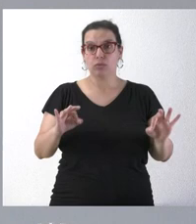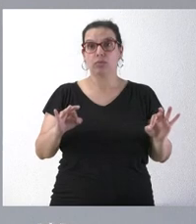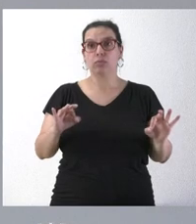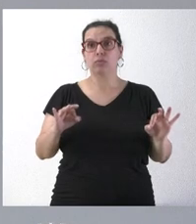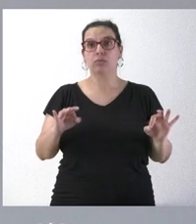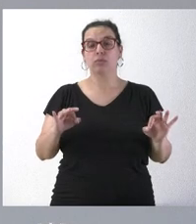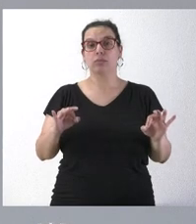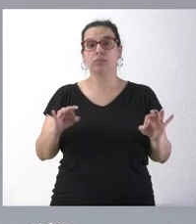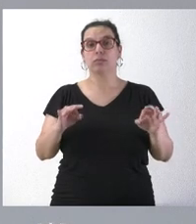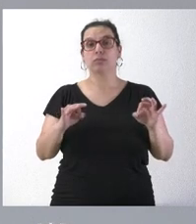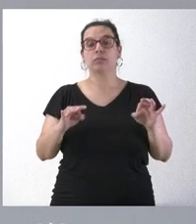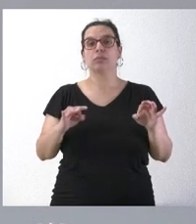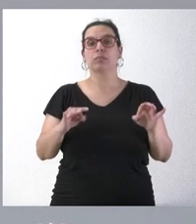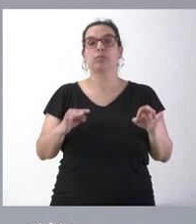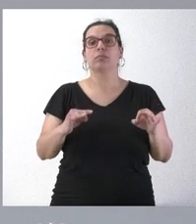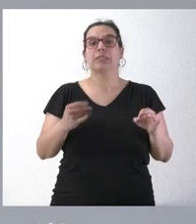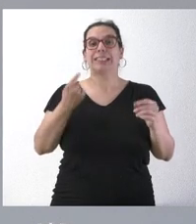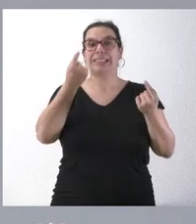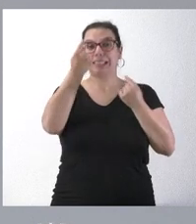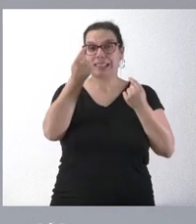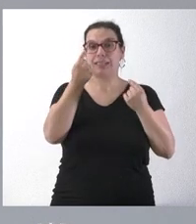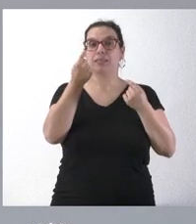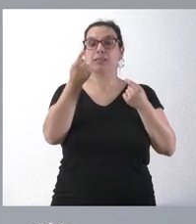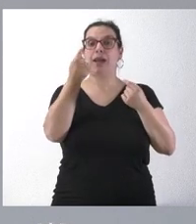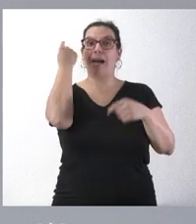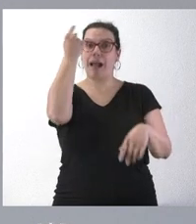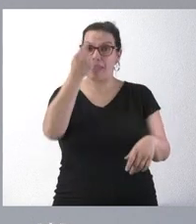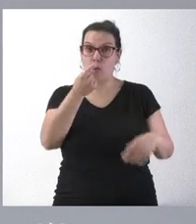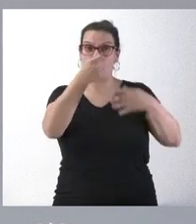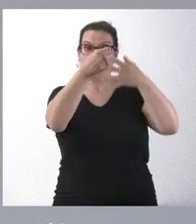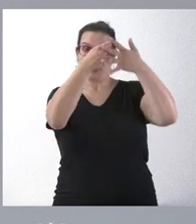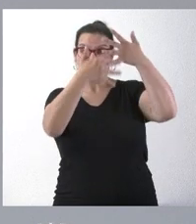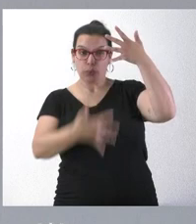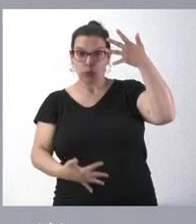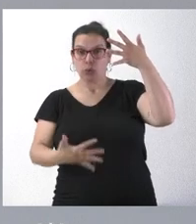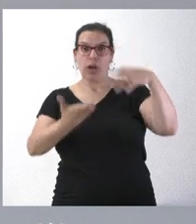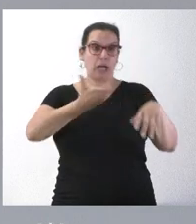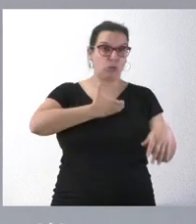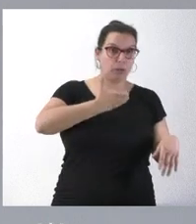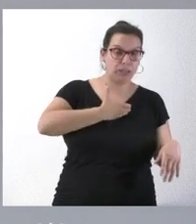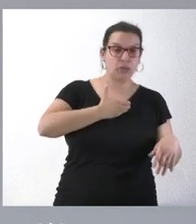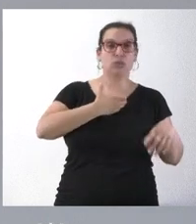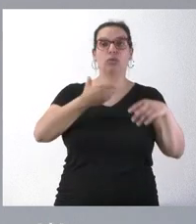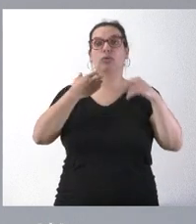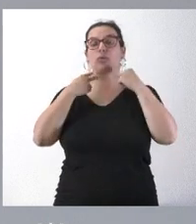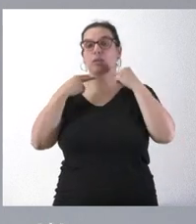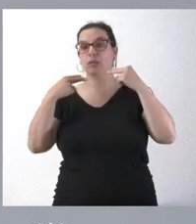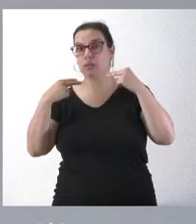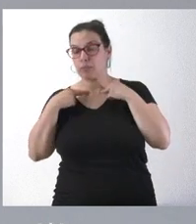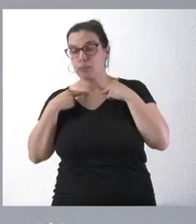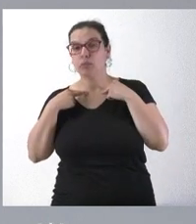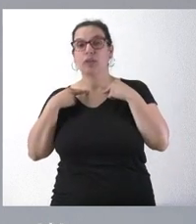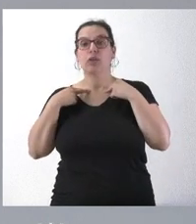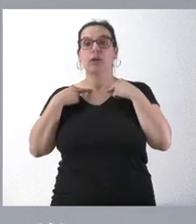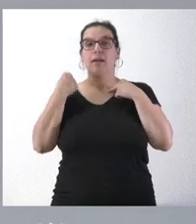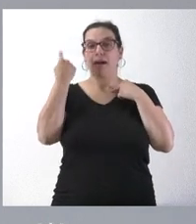relación individualizada de lo que percibe cada una de las 2.248 entidades locales, municipios y